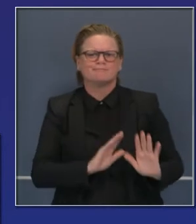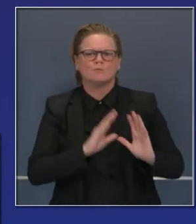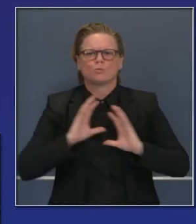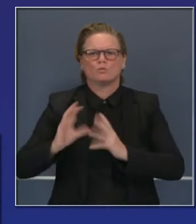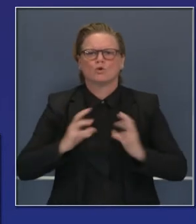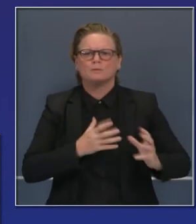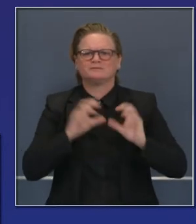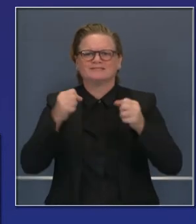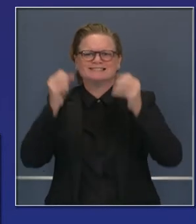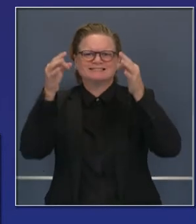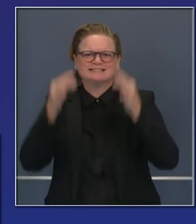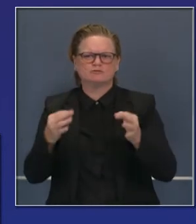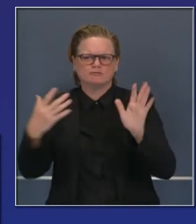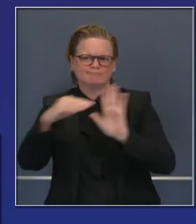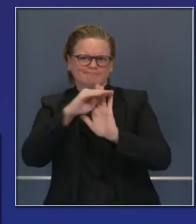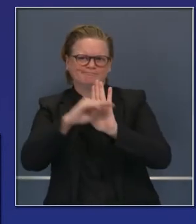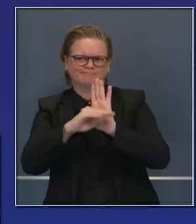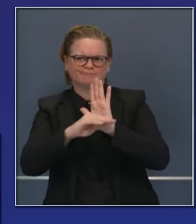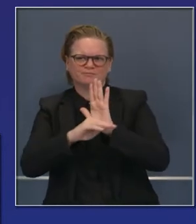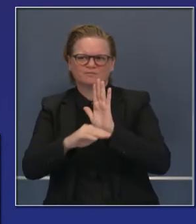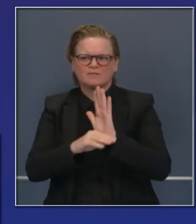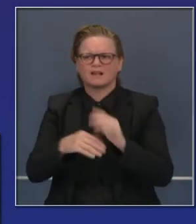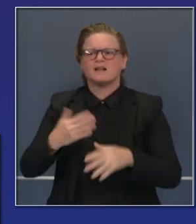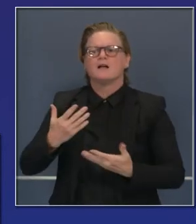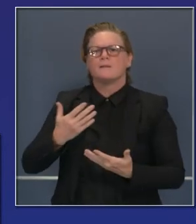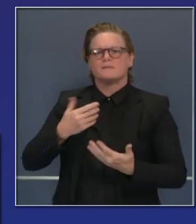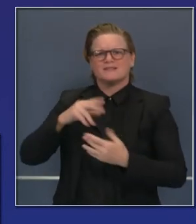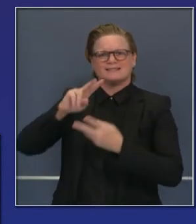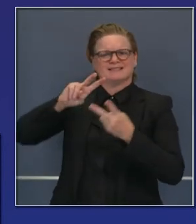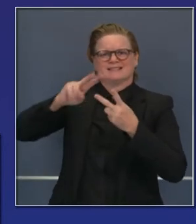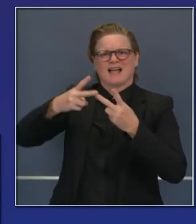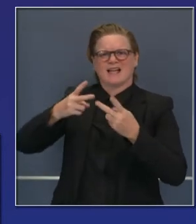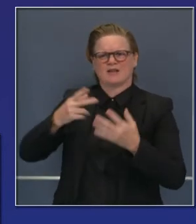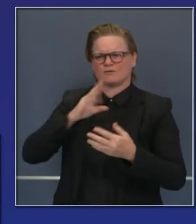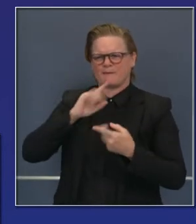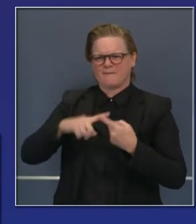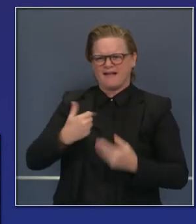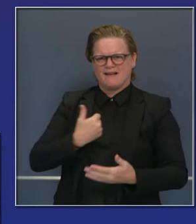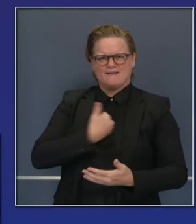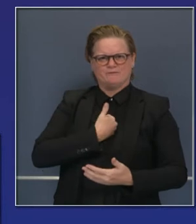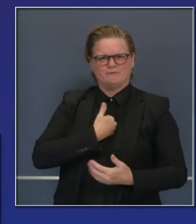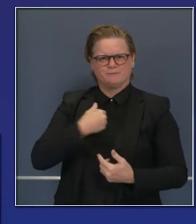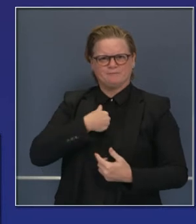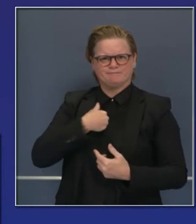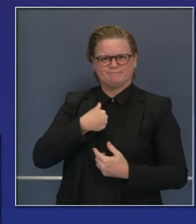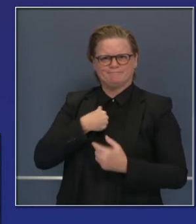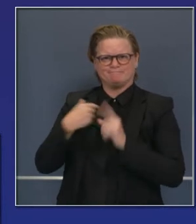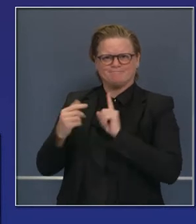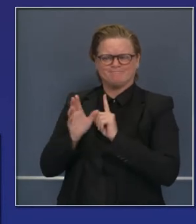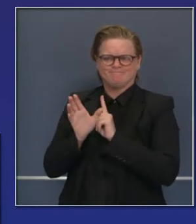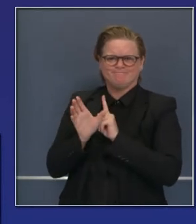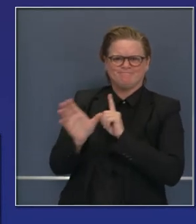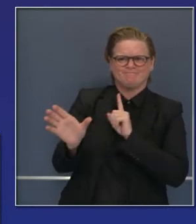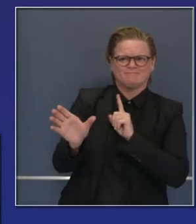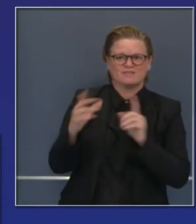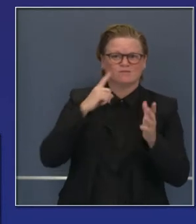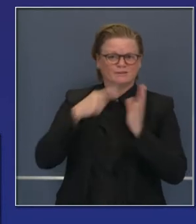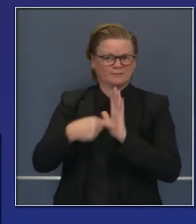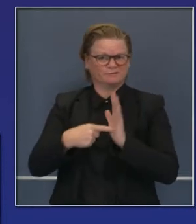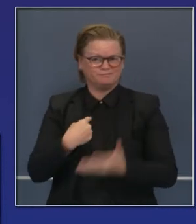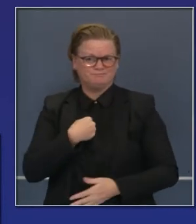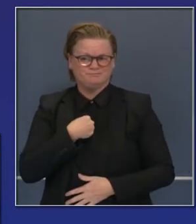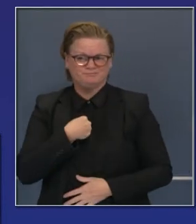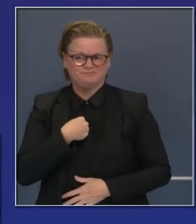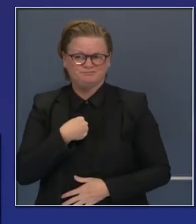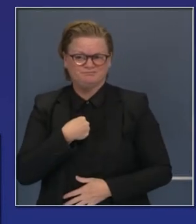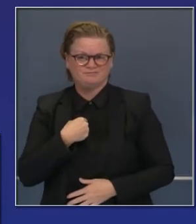autocuarentena. Y yo indicaré algunos puntos personales, como una